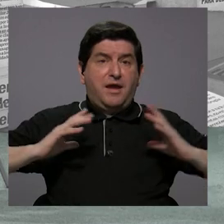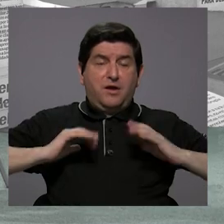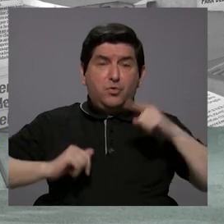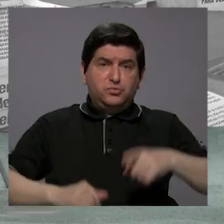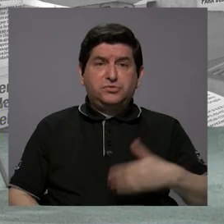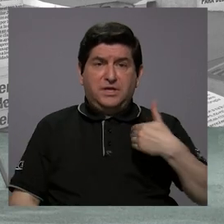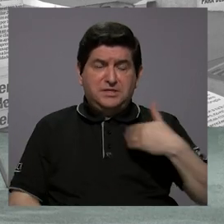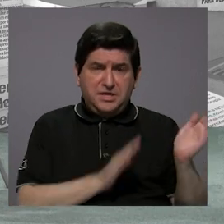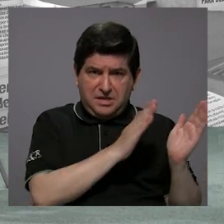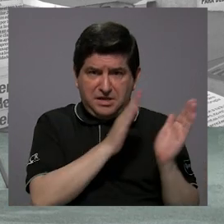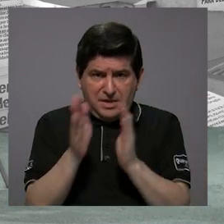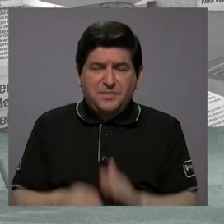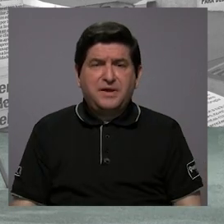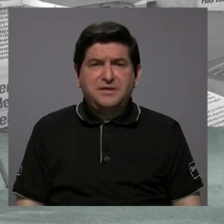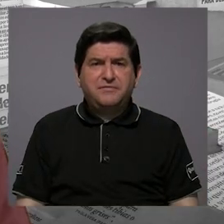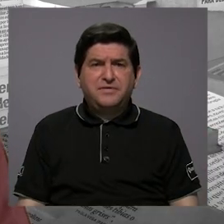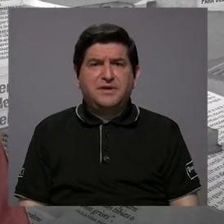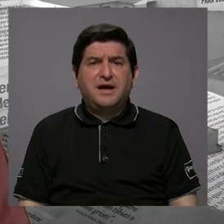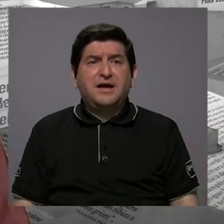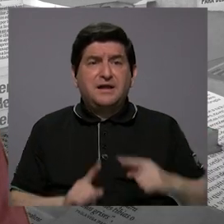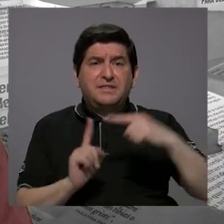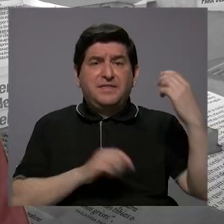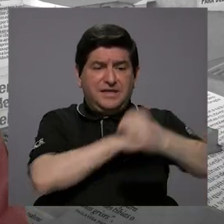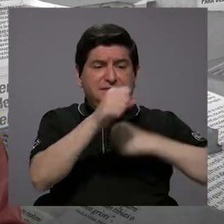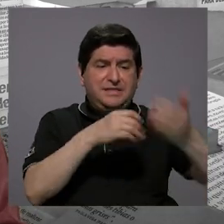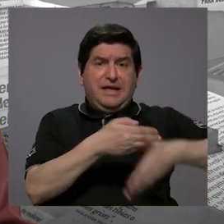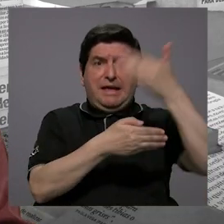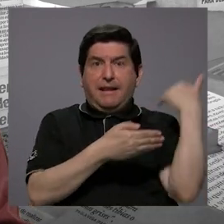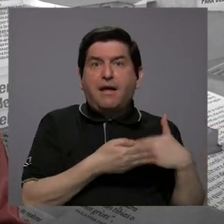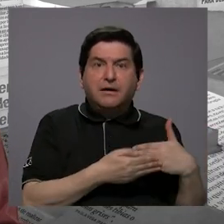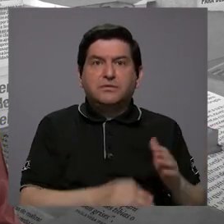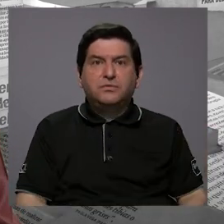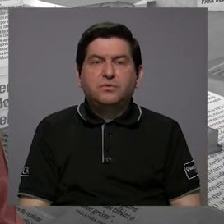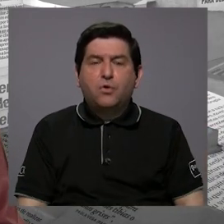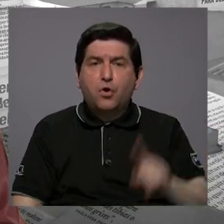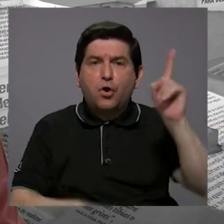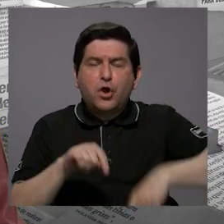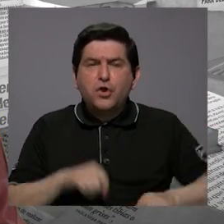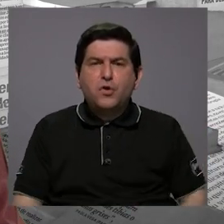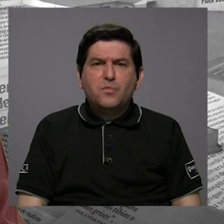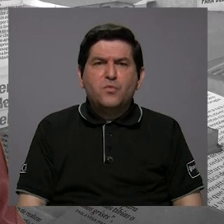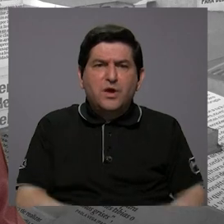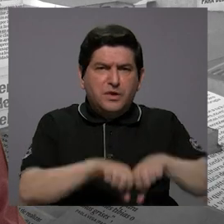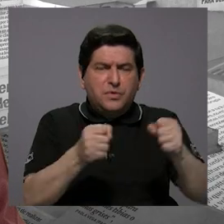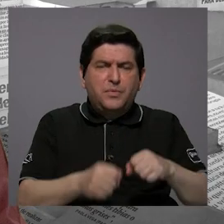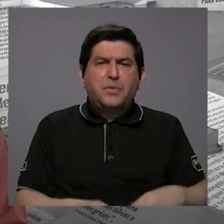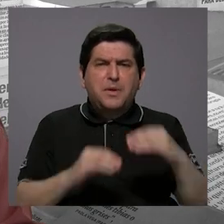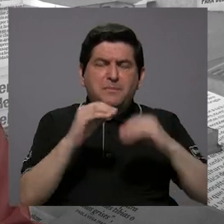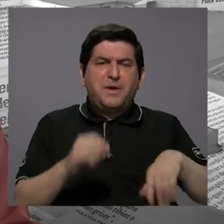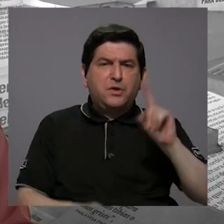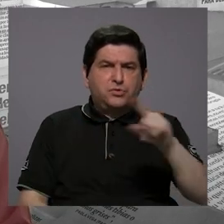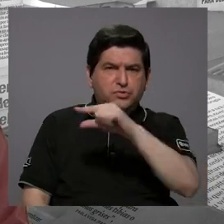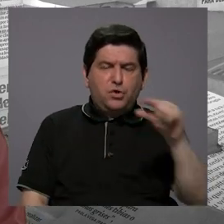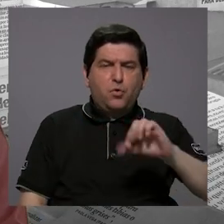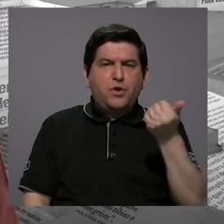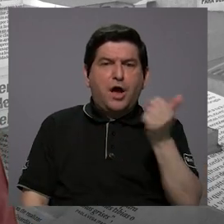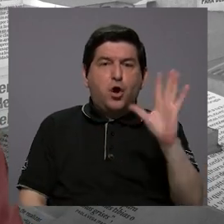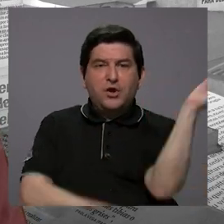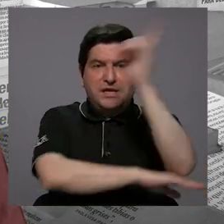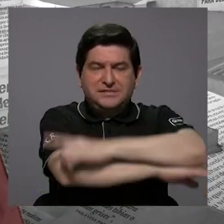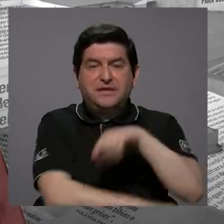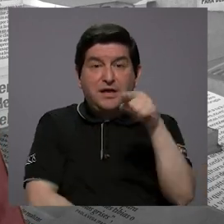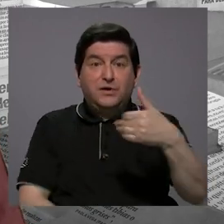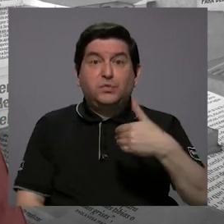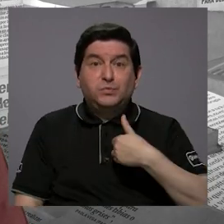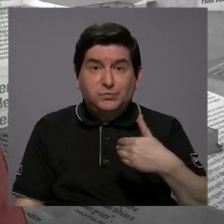Por ejemplo, usted tiene que planificar sus vacaciones desde el año anterior y no puede fraccionarlas menos de una semana o de 15 días, entonces resulta